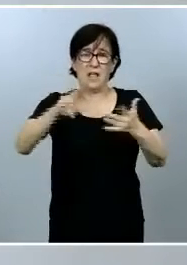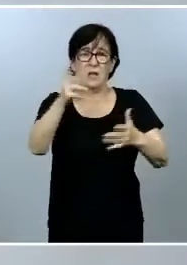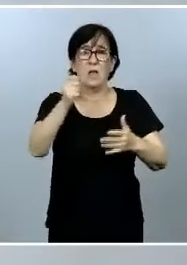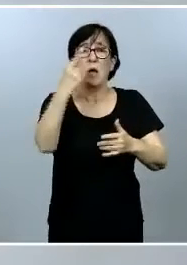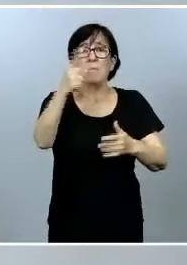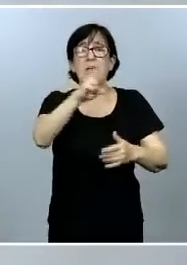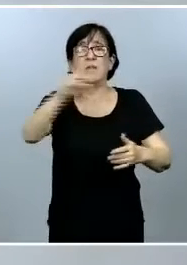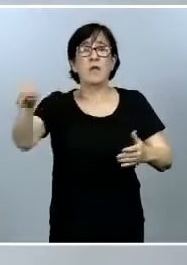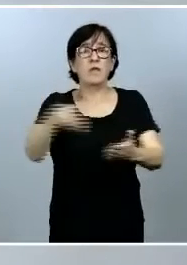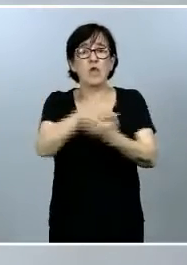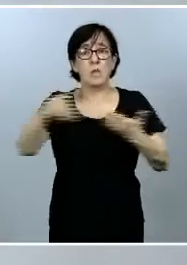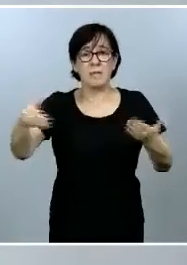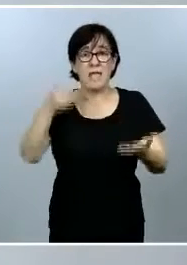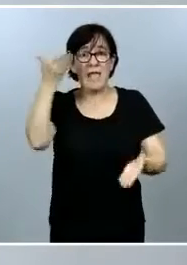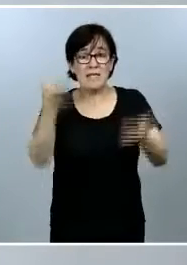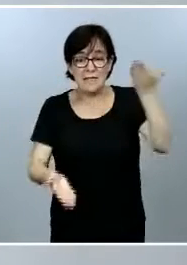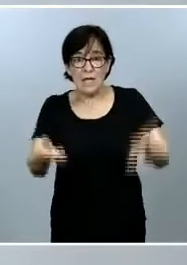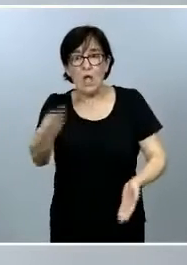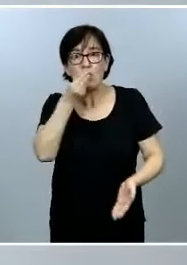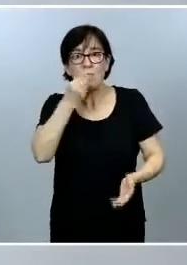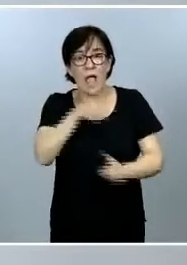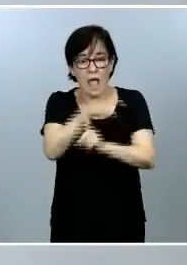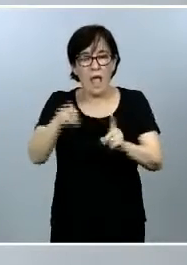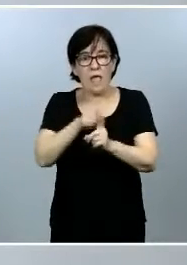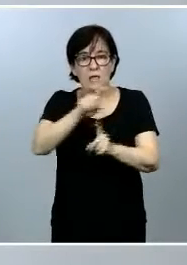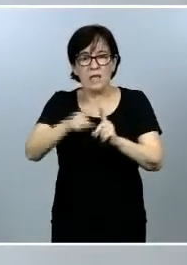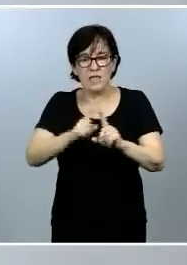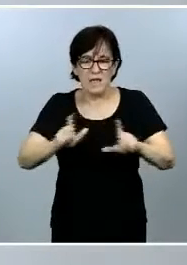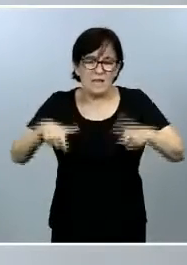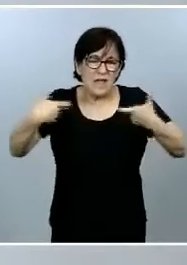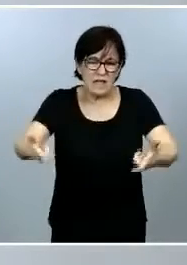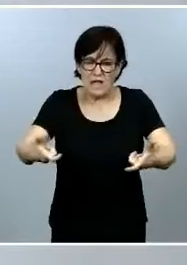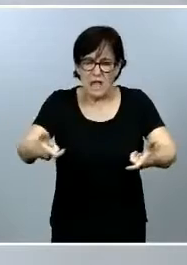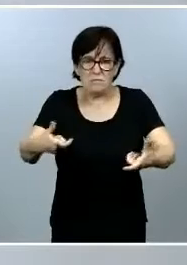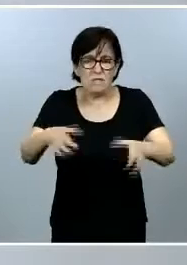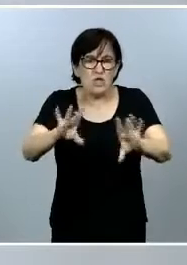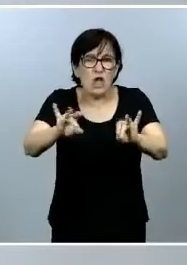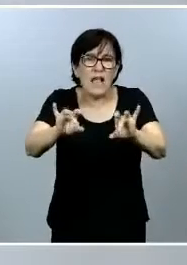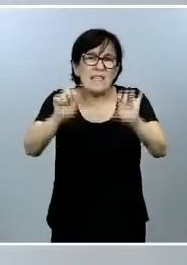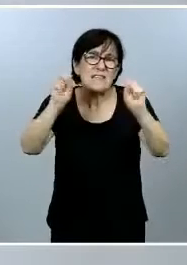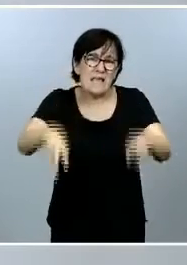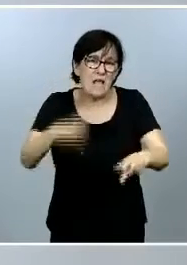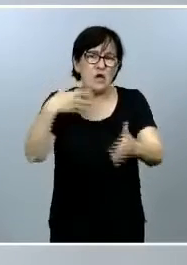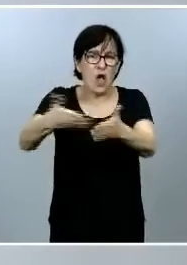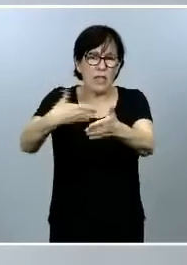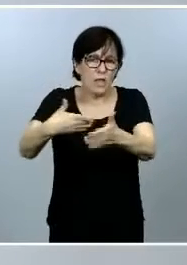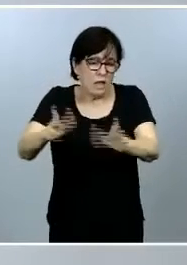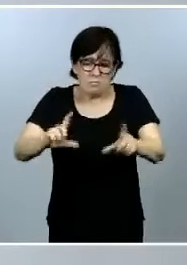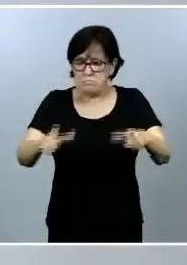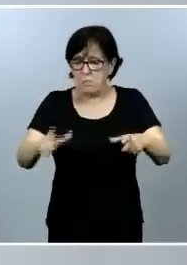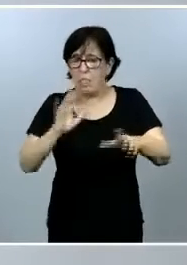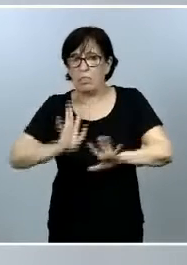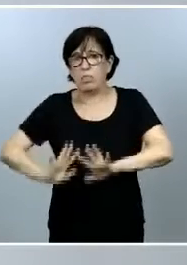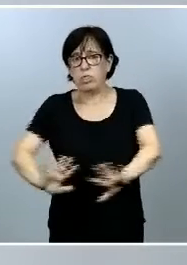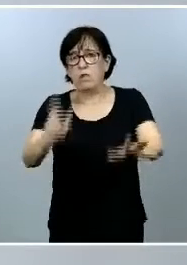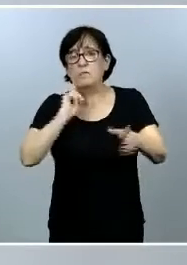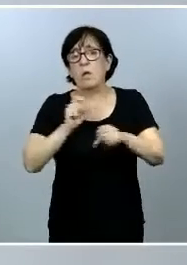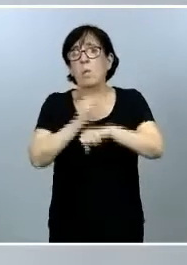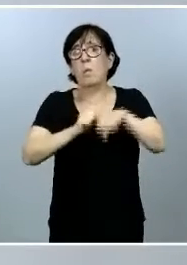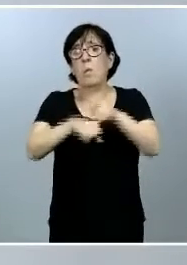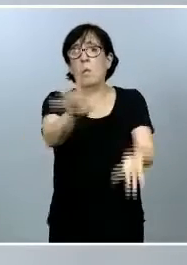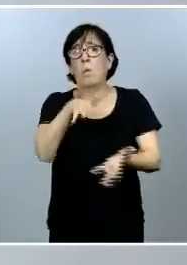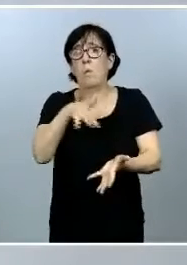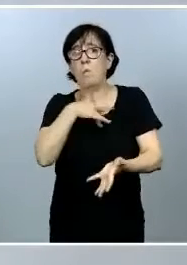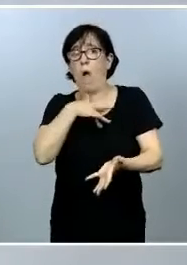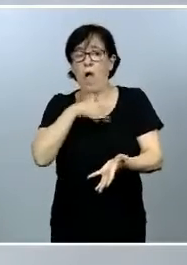millones de kilos de comida al año se tiran sin probarla, sin tocarla, sin cocinarla, simplemente porque compramos de más, no gestionamos, no